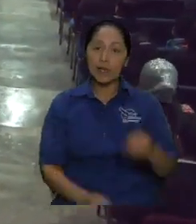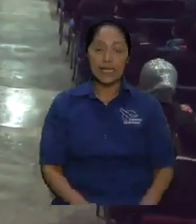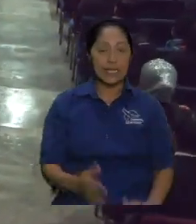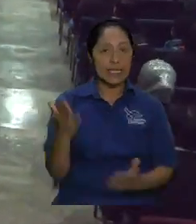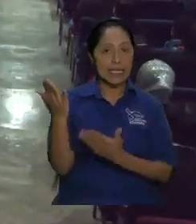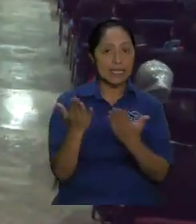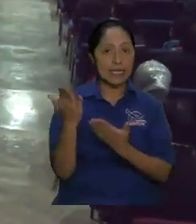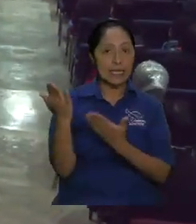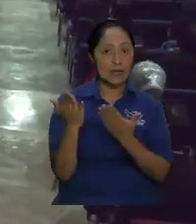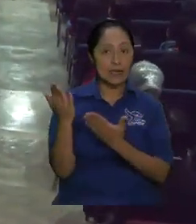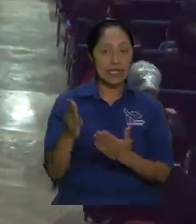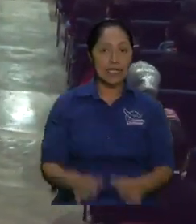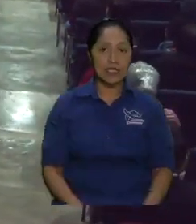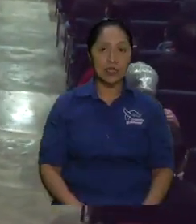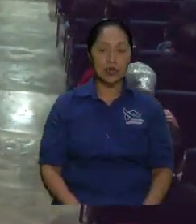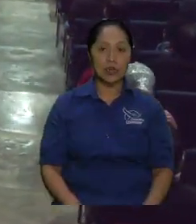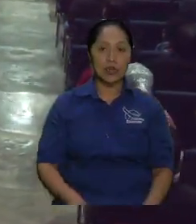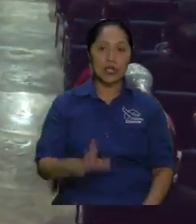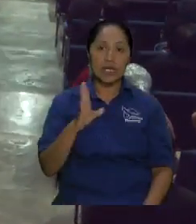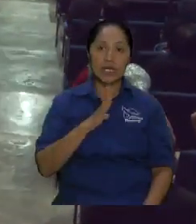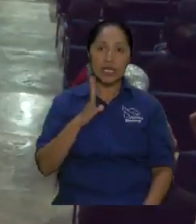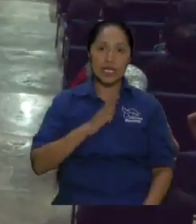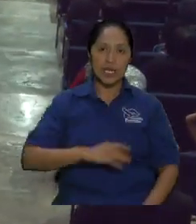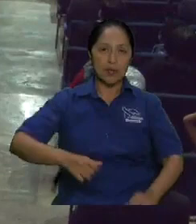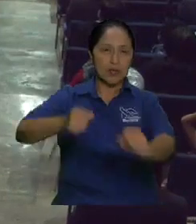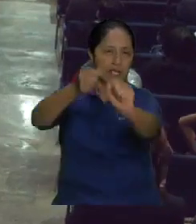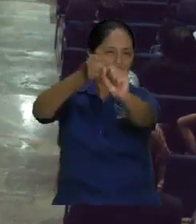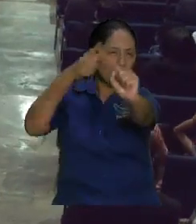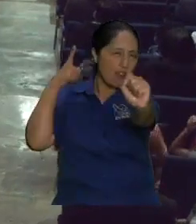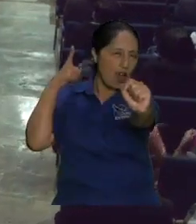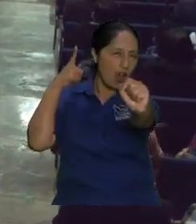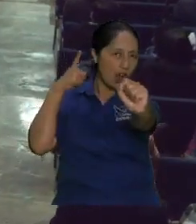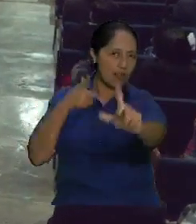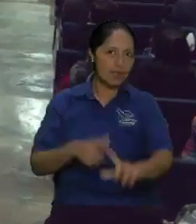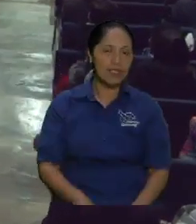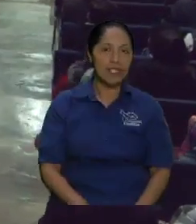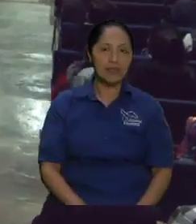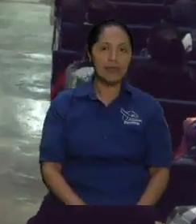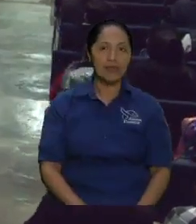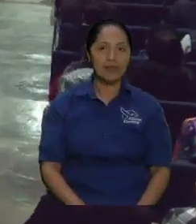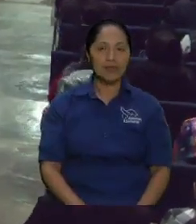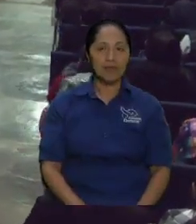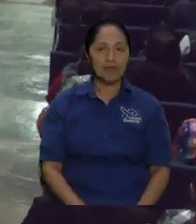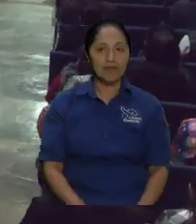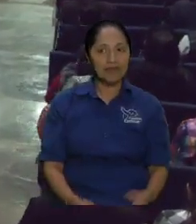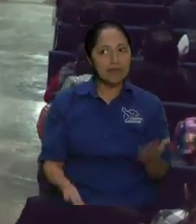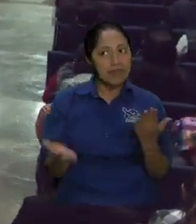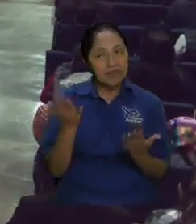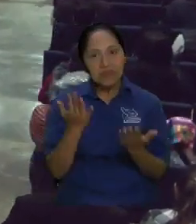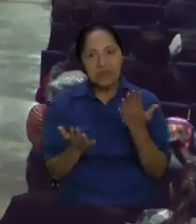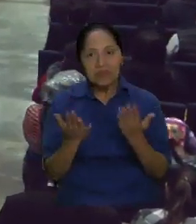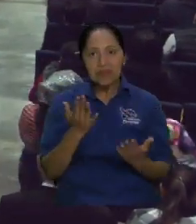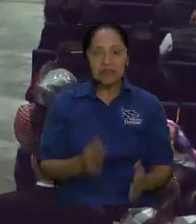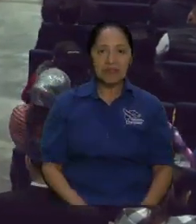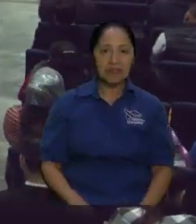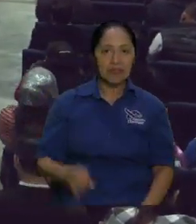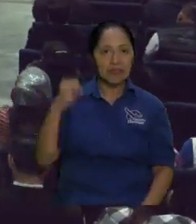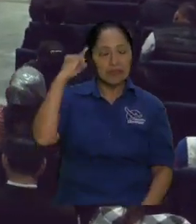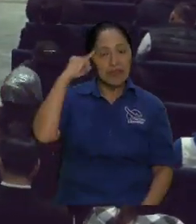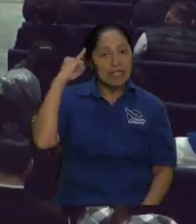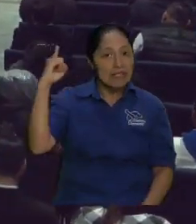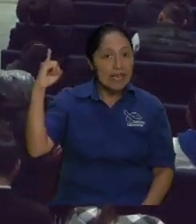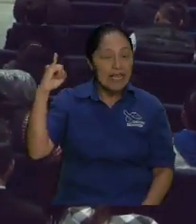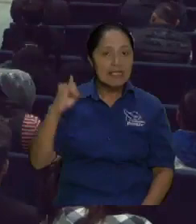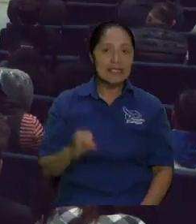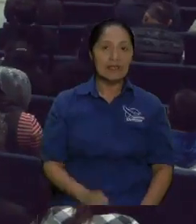lanzar una flecha. Entonces, como a veces a mí dicen, las ideas, no la orquesta ni la onda.